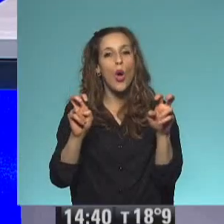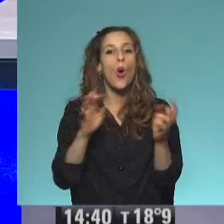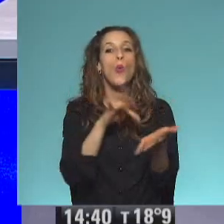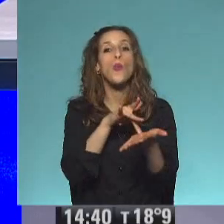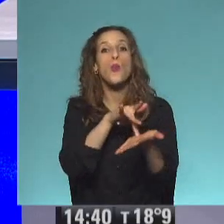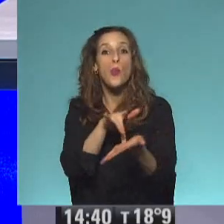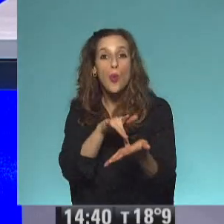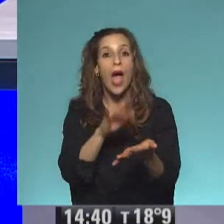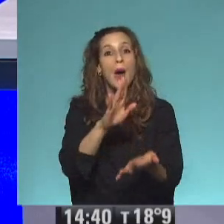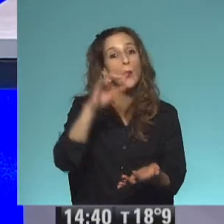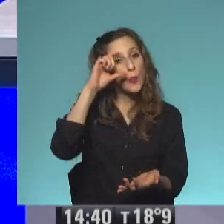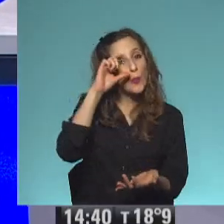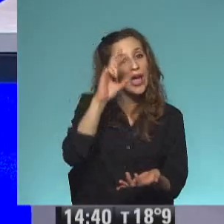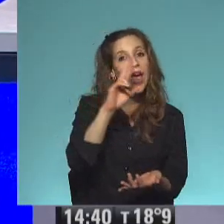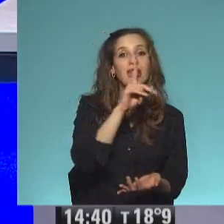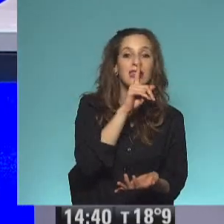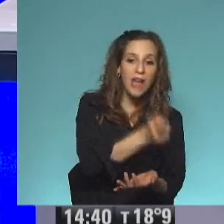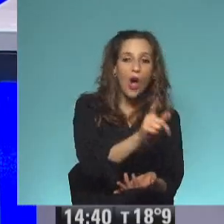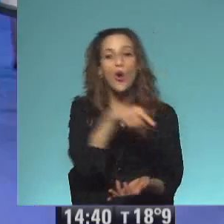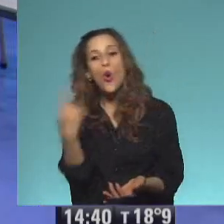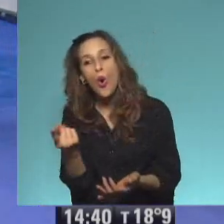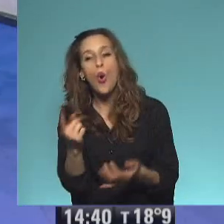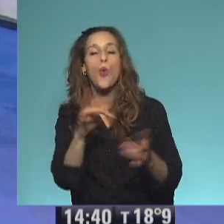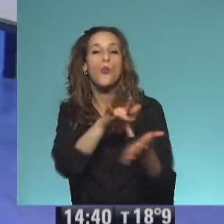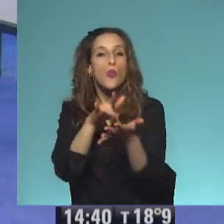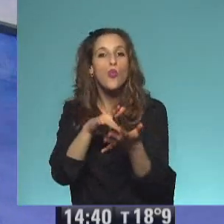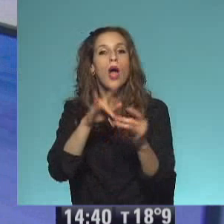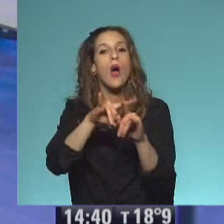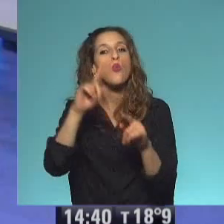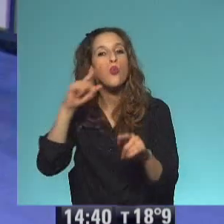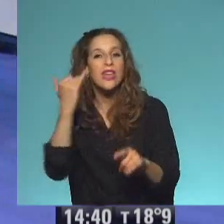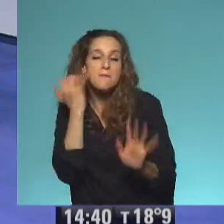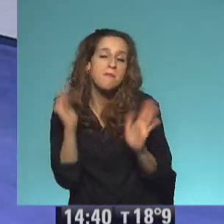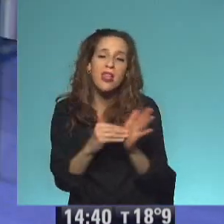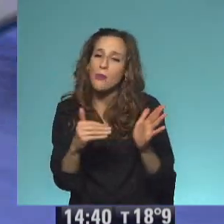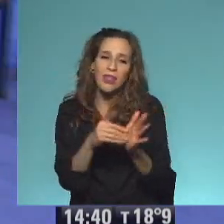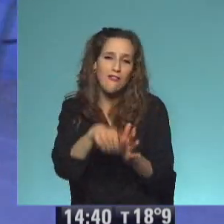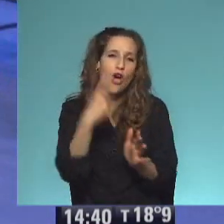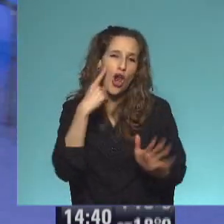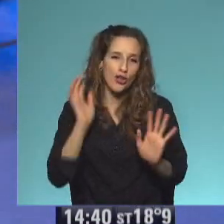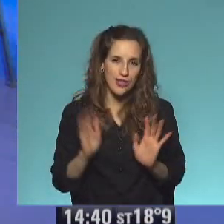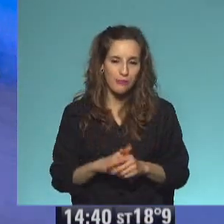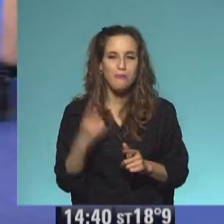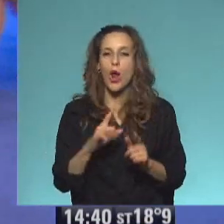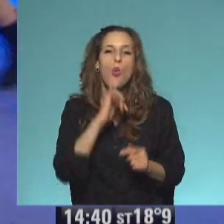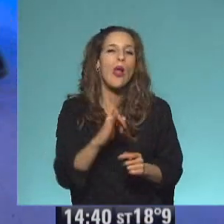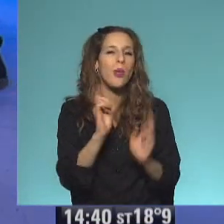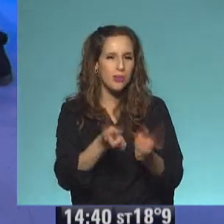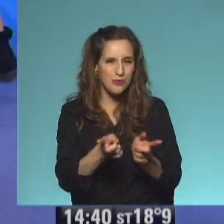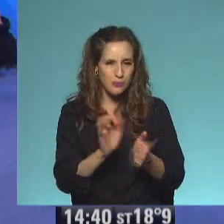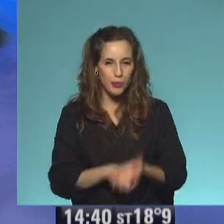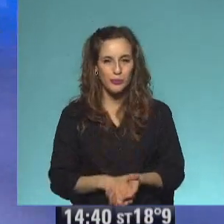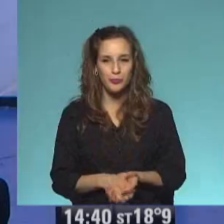Winnie o tal vez como La bruja Berta. Me voy a a acomodar para escuchar el cuento. A ver. ¿Estás? Estoy. Muy bien.